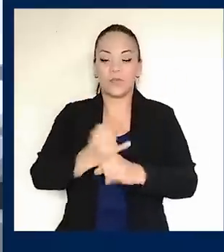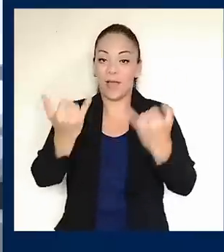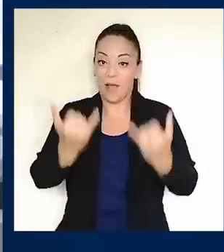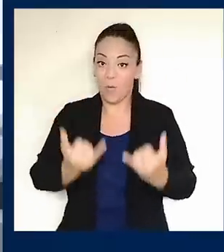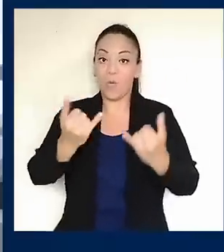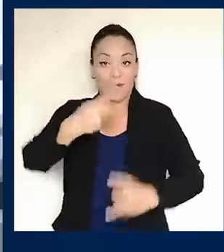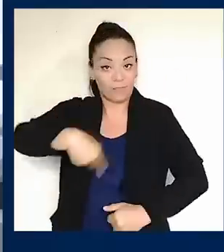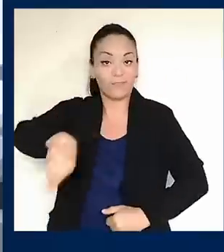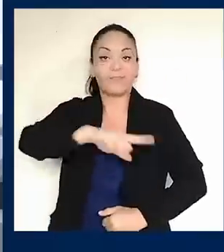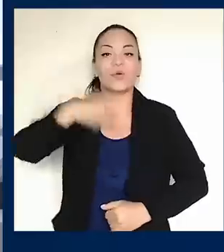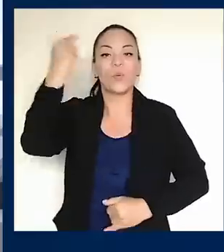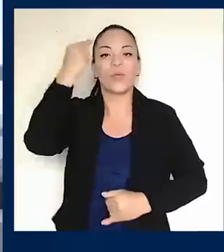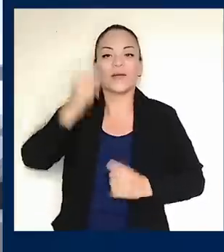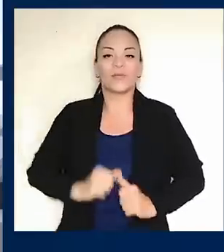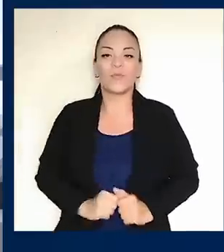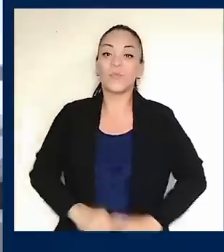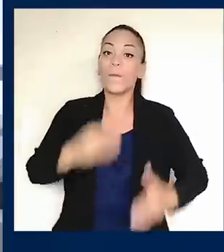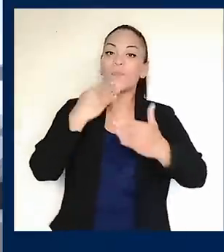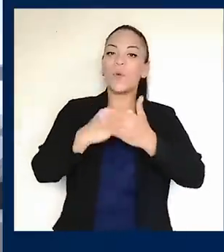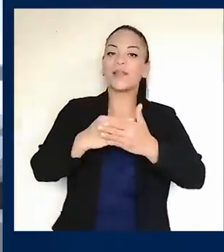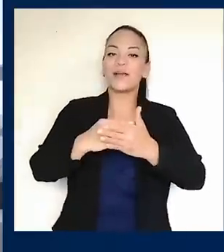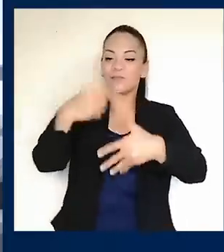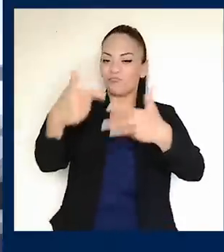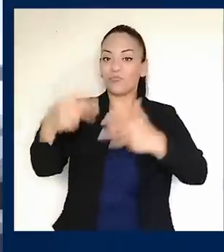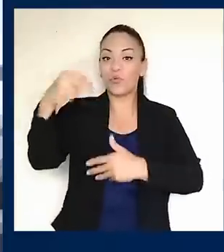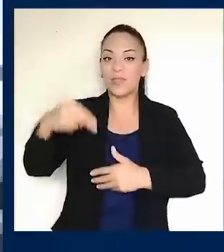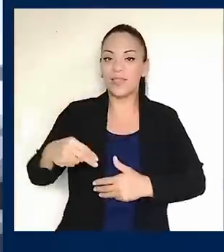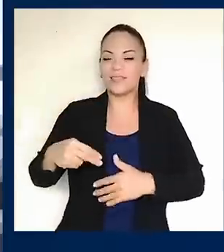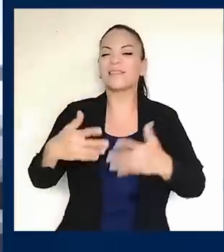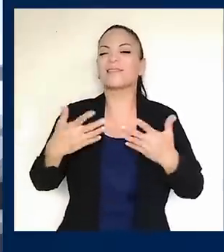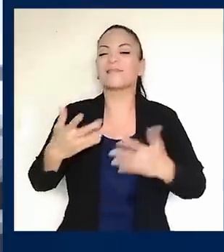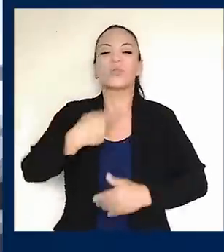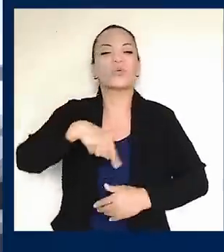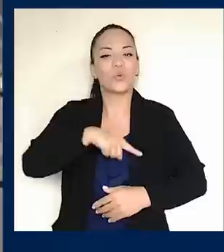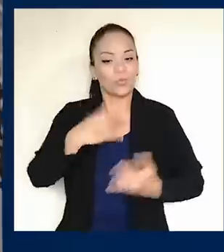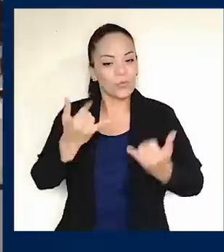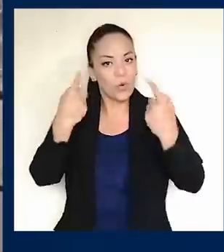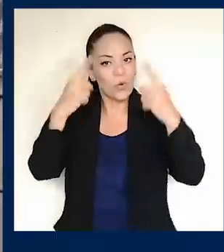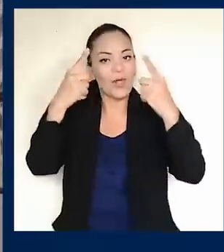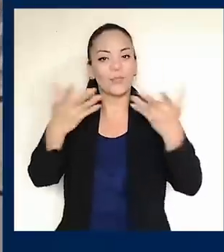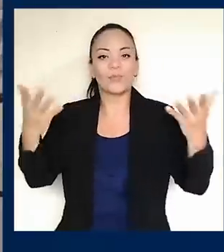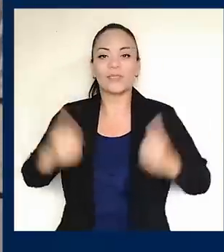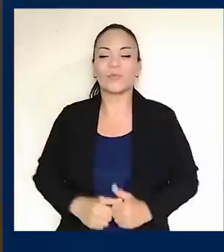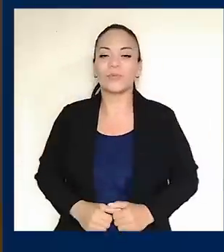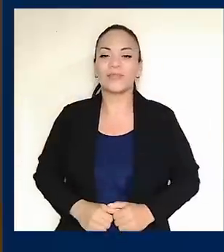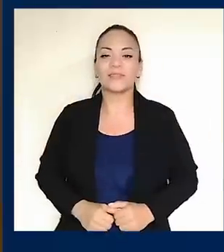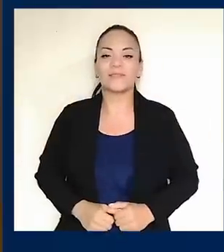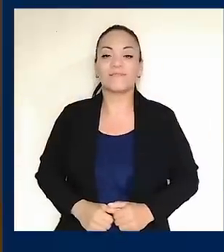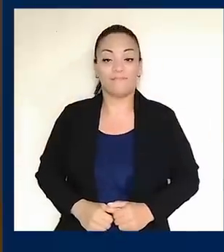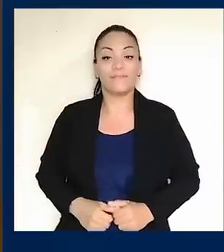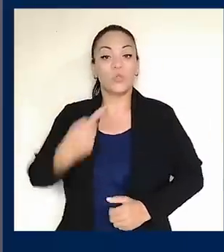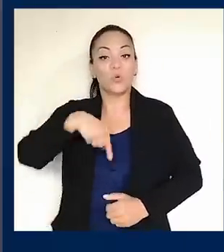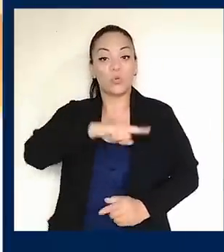gobierno de la república. Las buenas noticias lo estamos logrando. Vinimos a representar